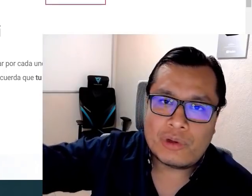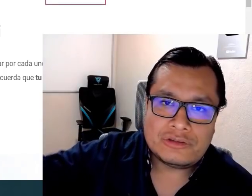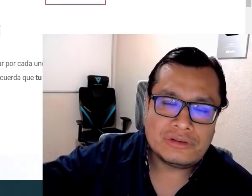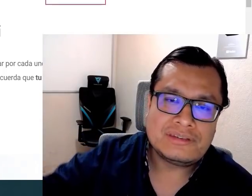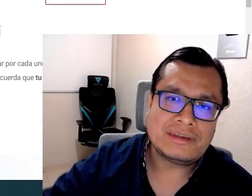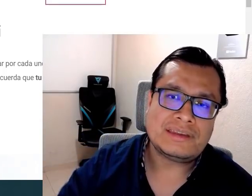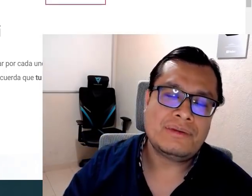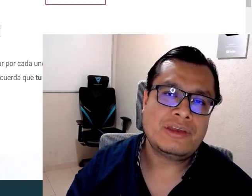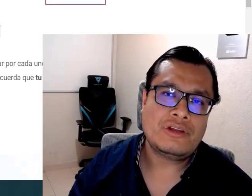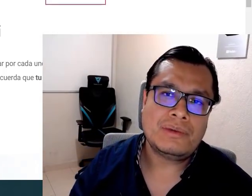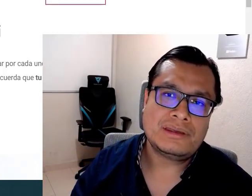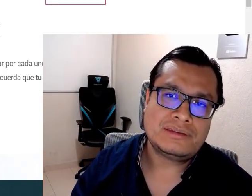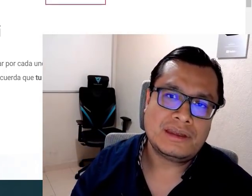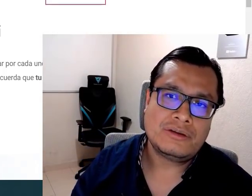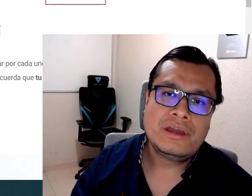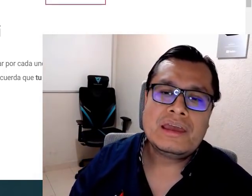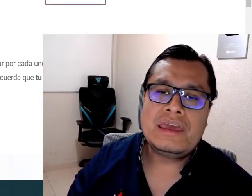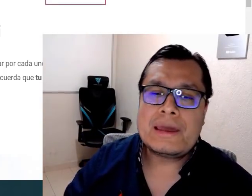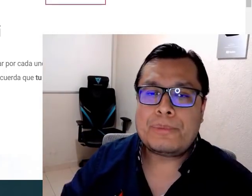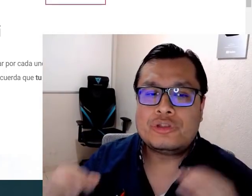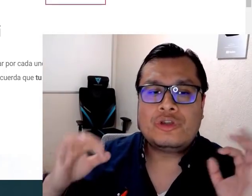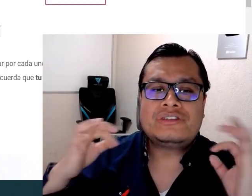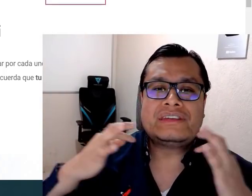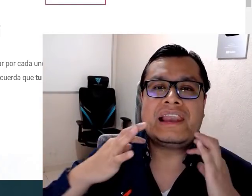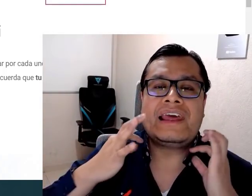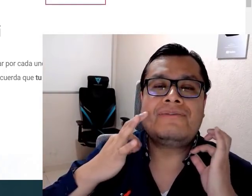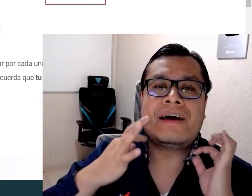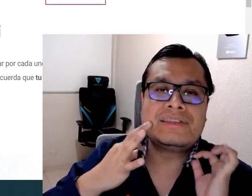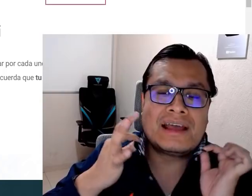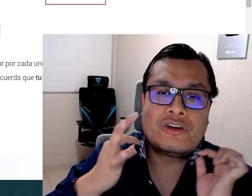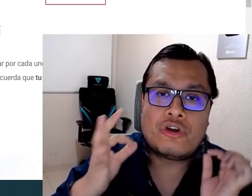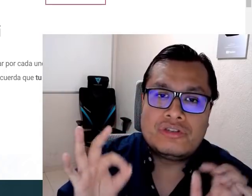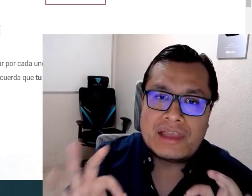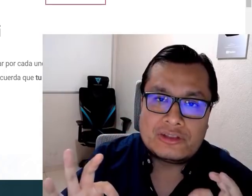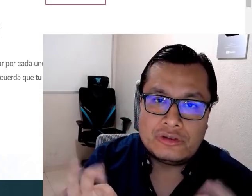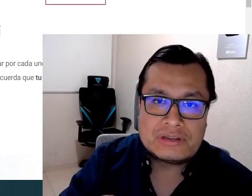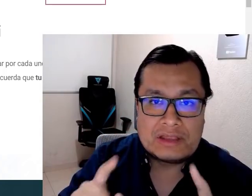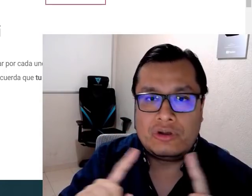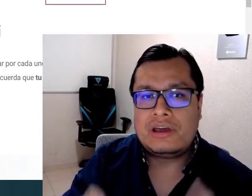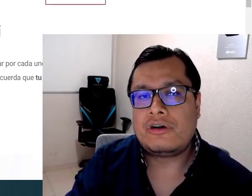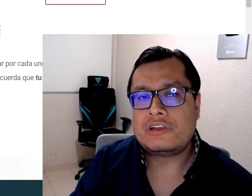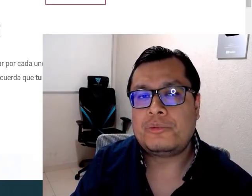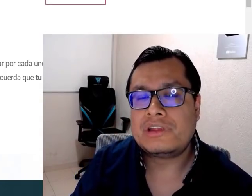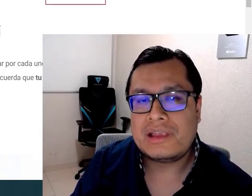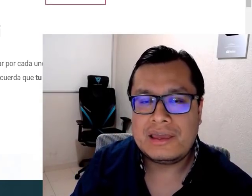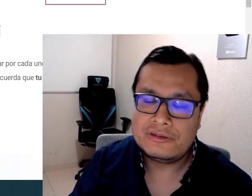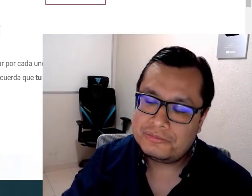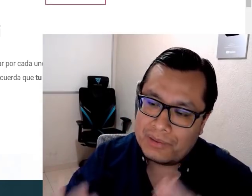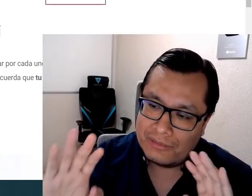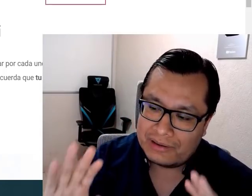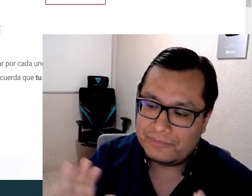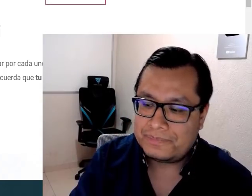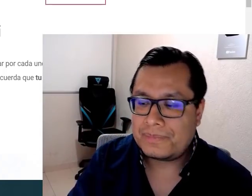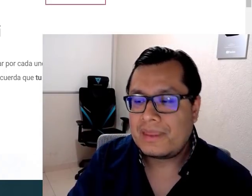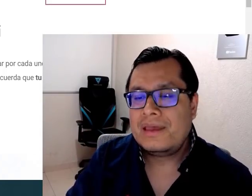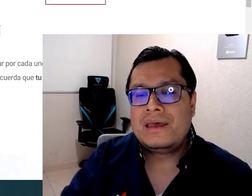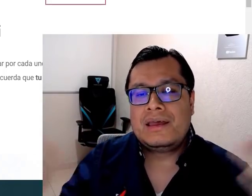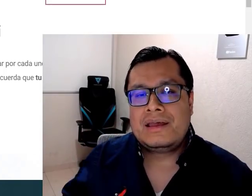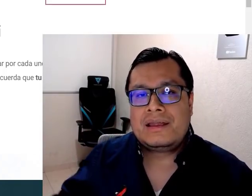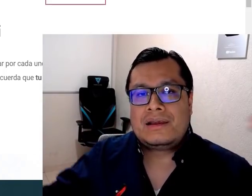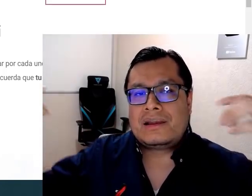las situaciones que está viviendo el magisterio y de pronto se levantan con datos que no le corresponden a ellos, pero bueno,